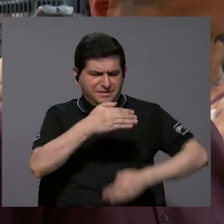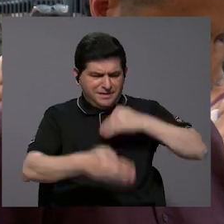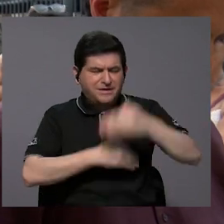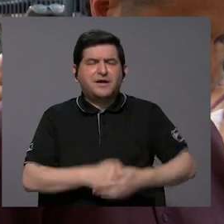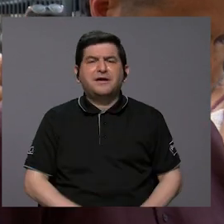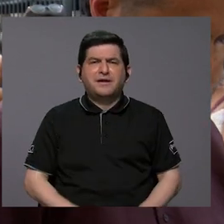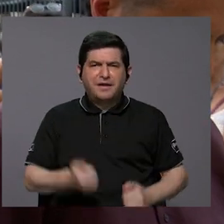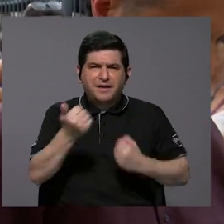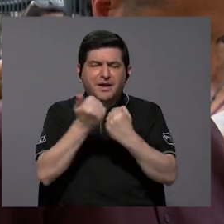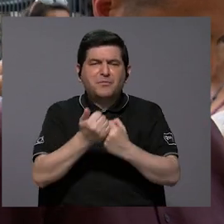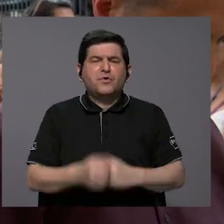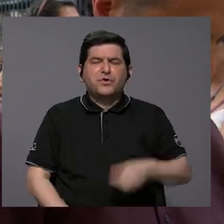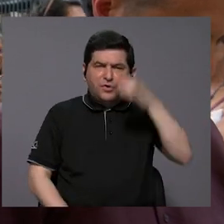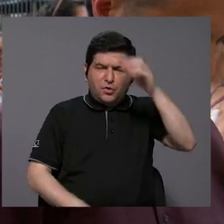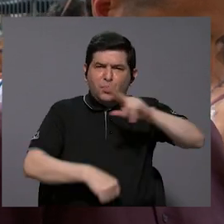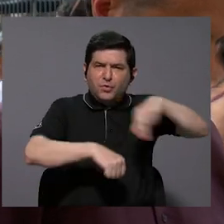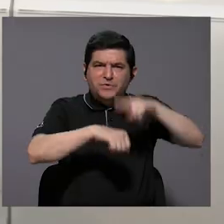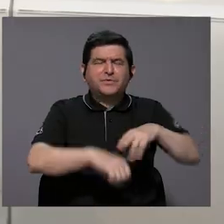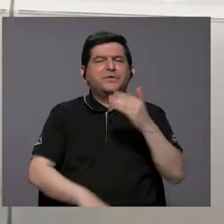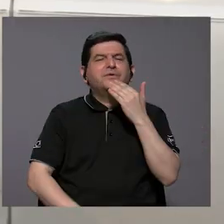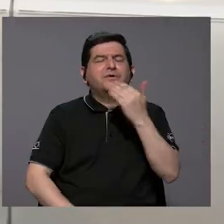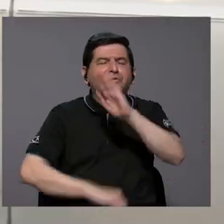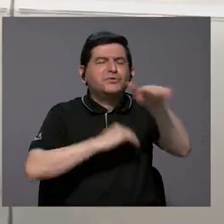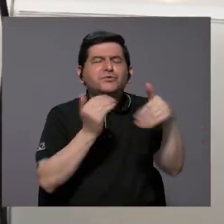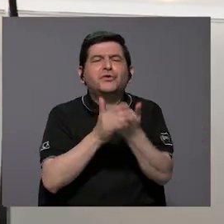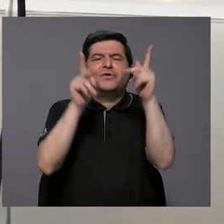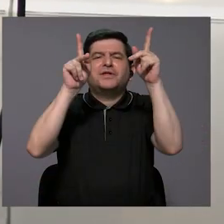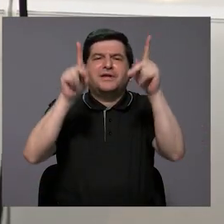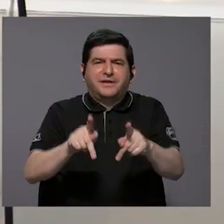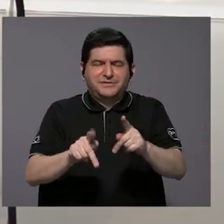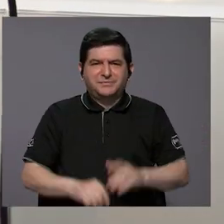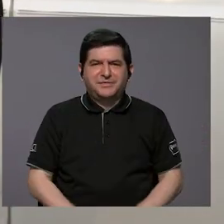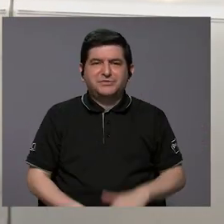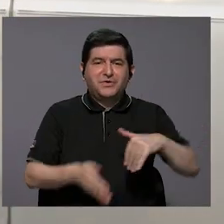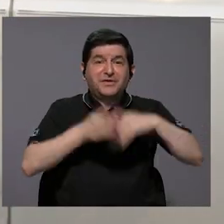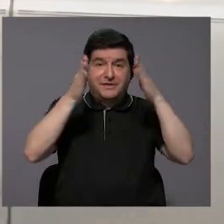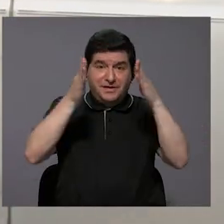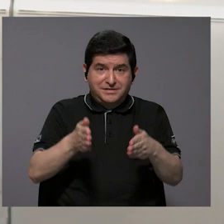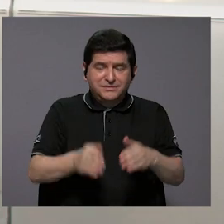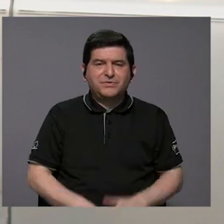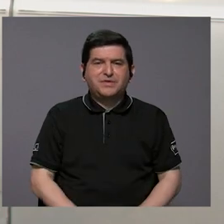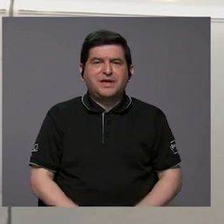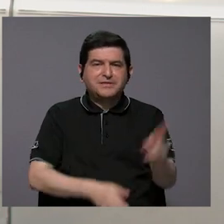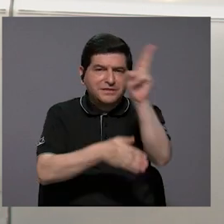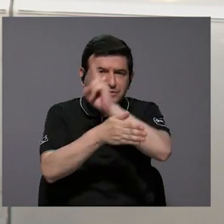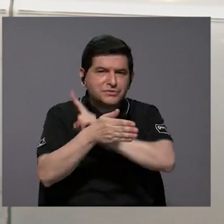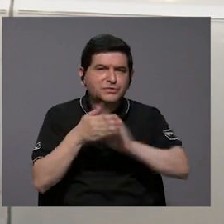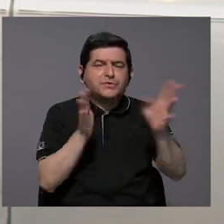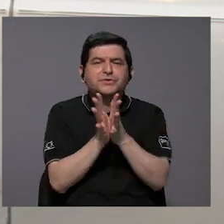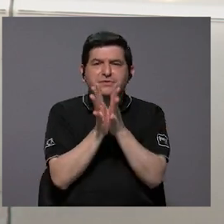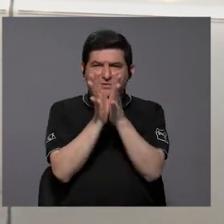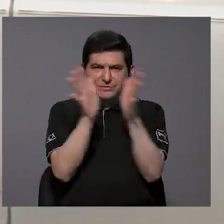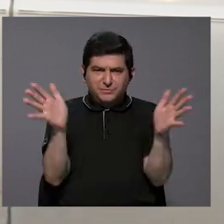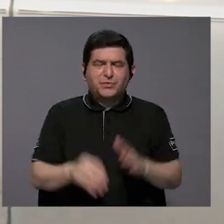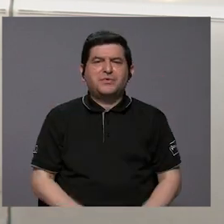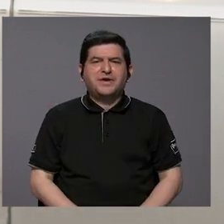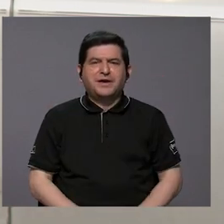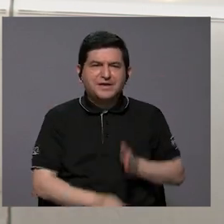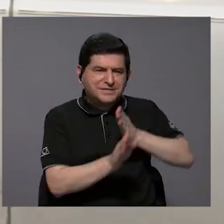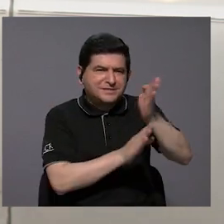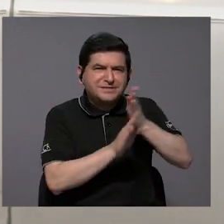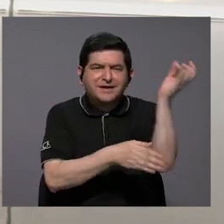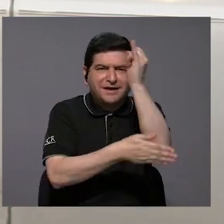realmente a gestionar por la cultura nacional. Agradecemos a todas las personas, estudiantes de las universidades